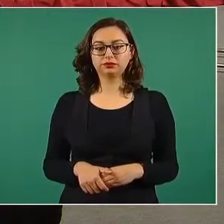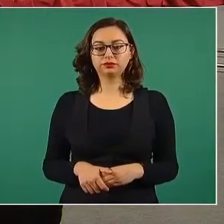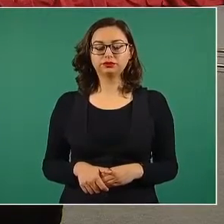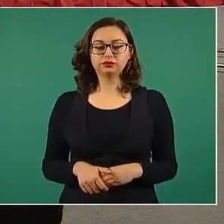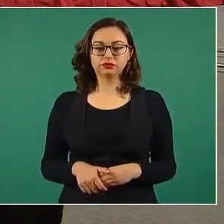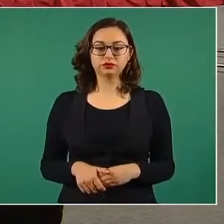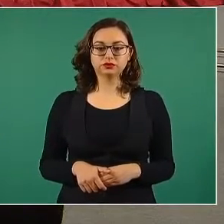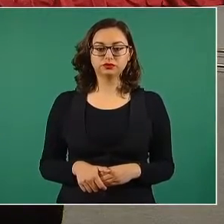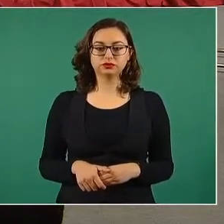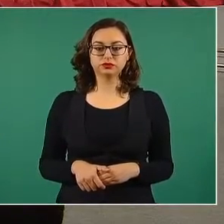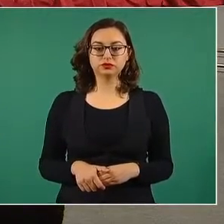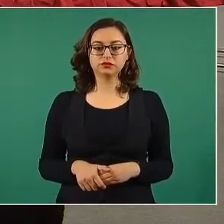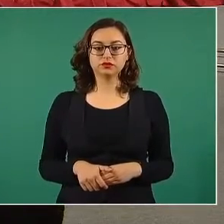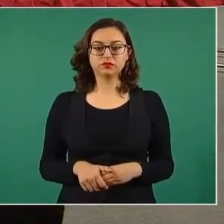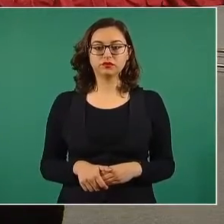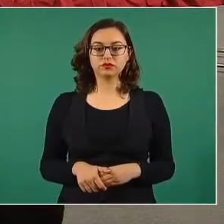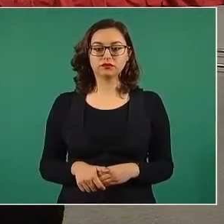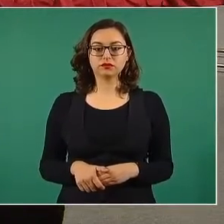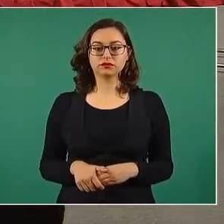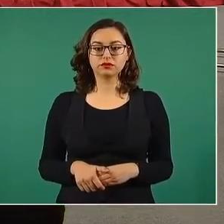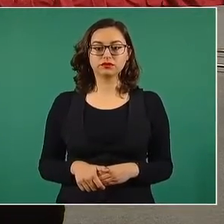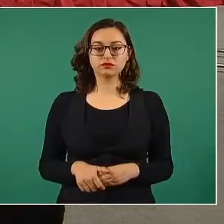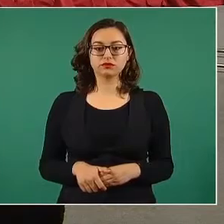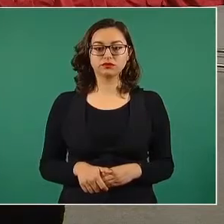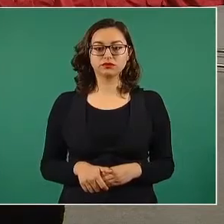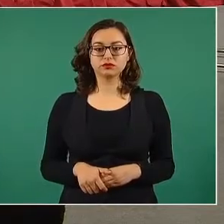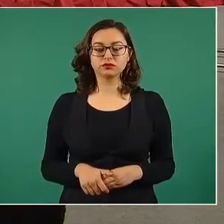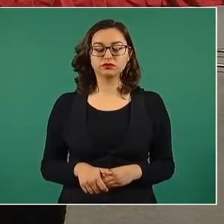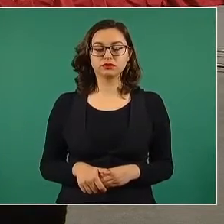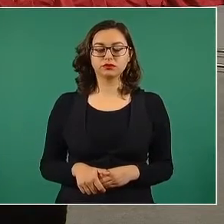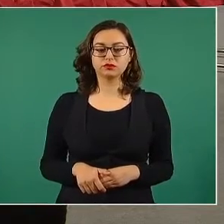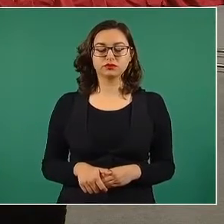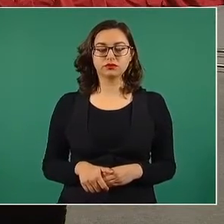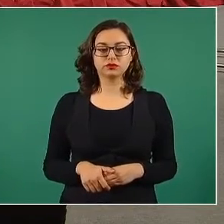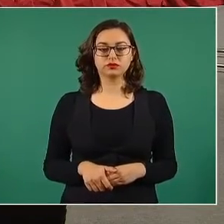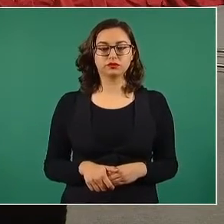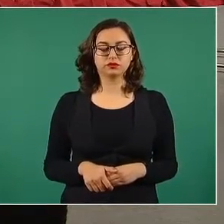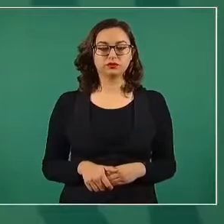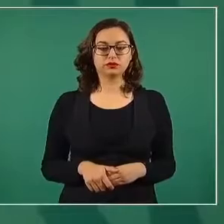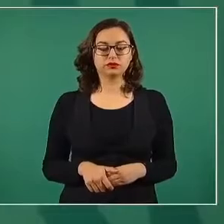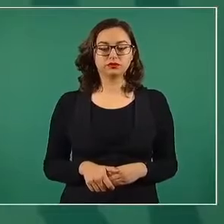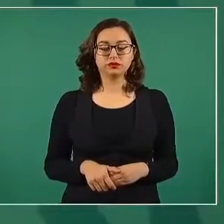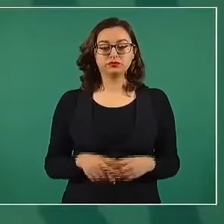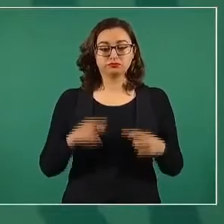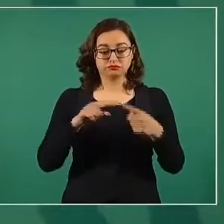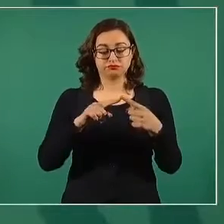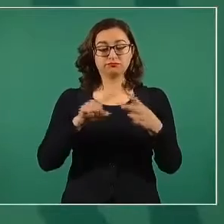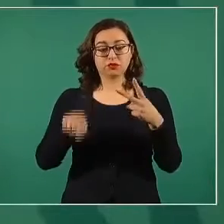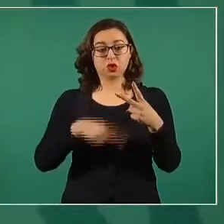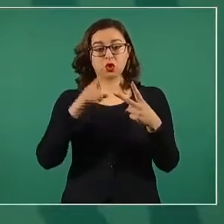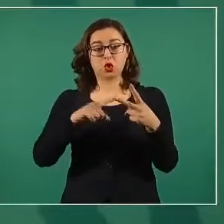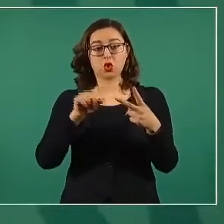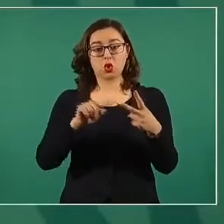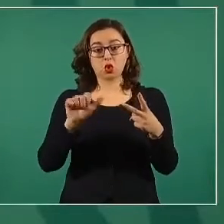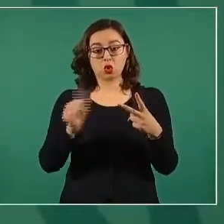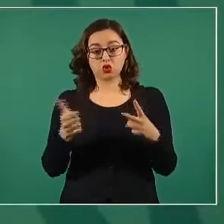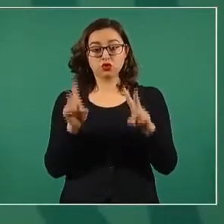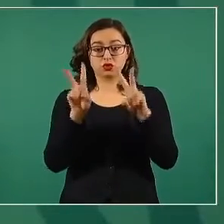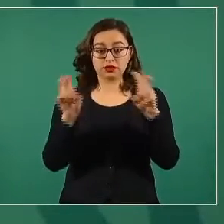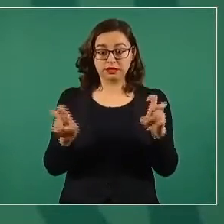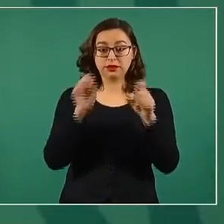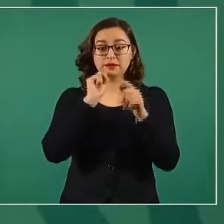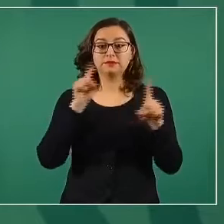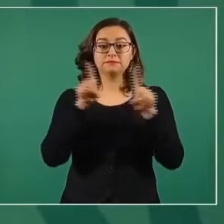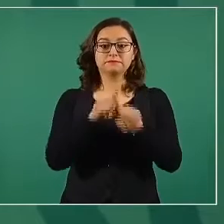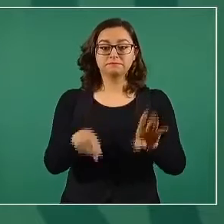También vamos a exponer el día de hoy lo del regreso a clases,